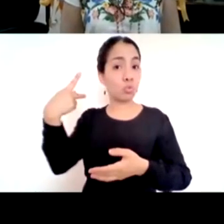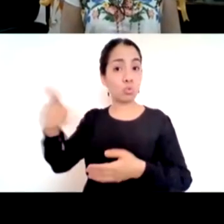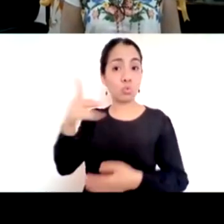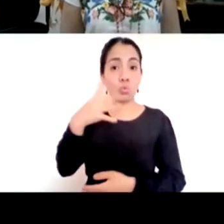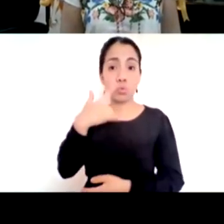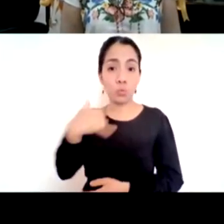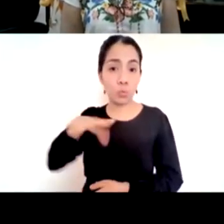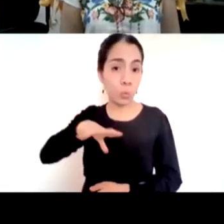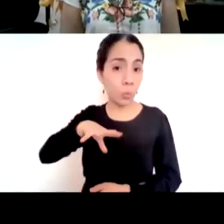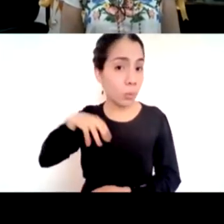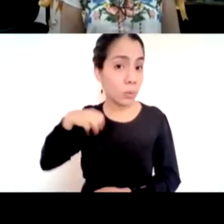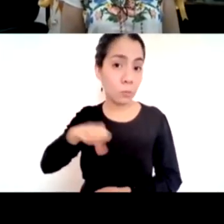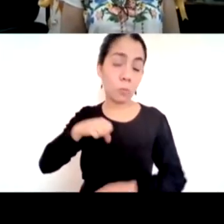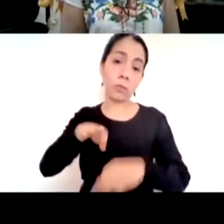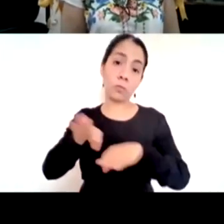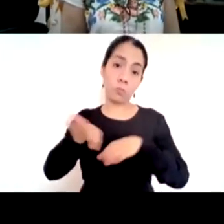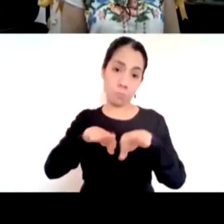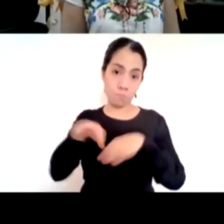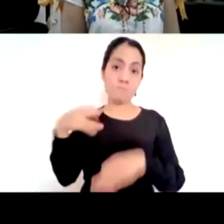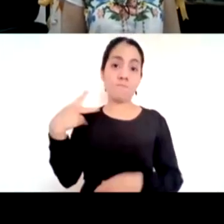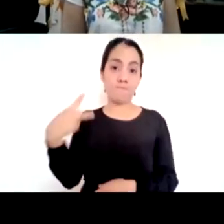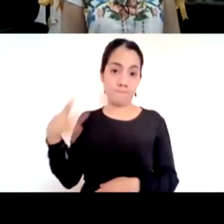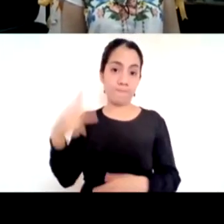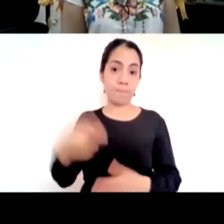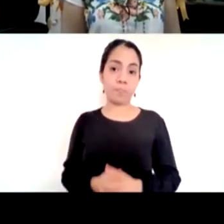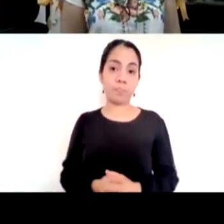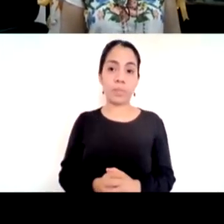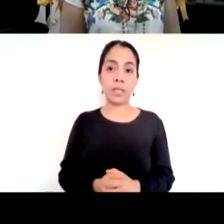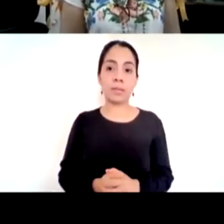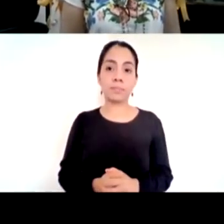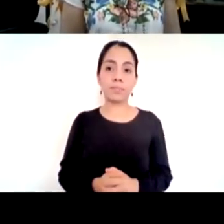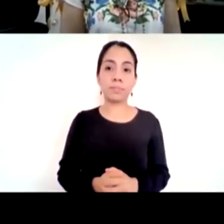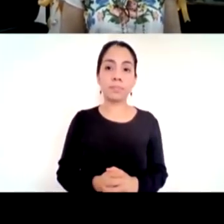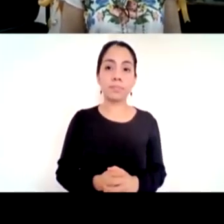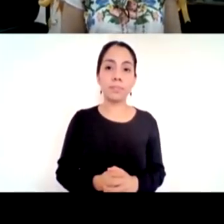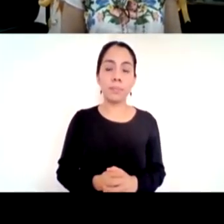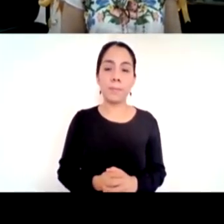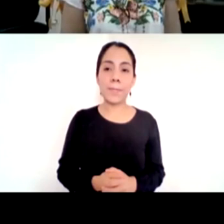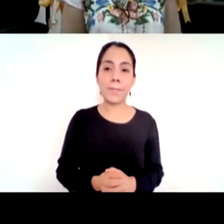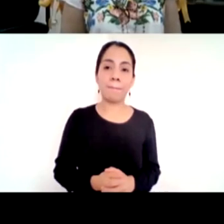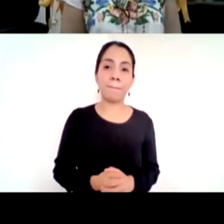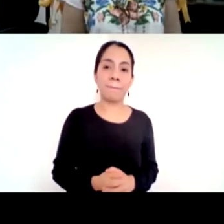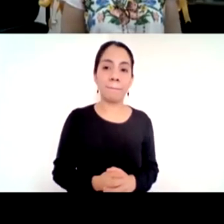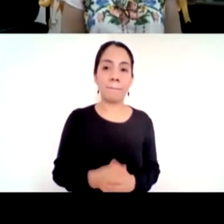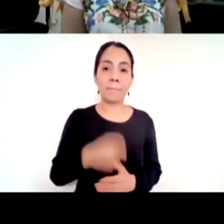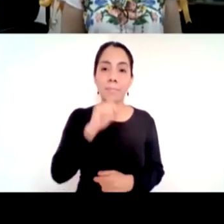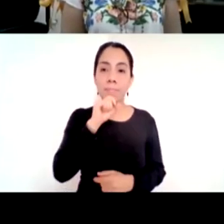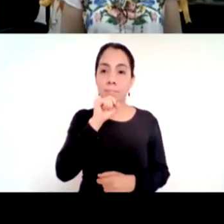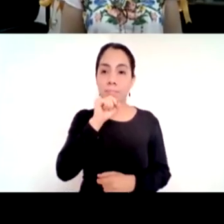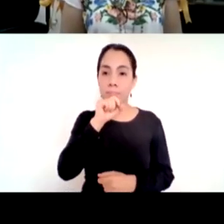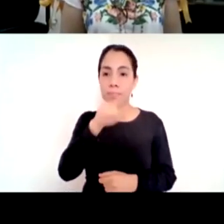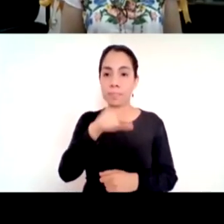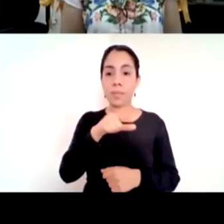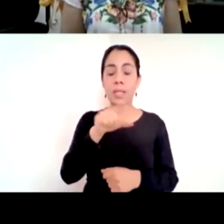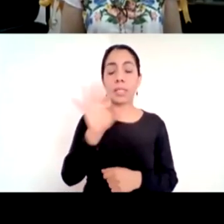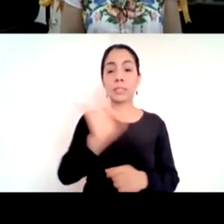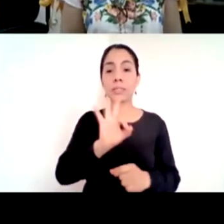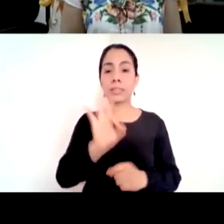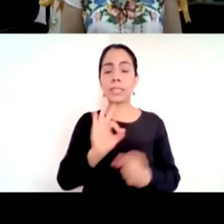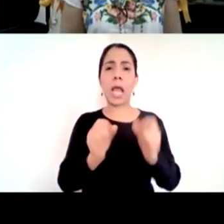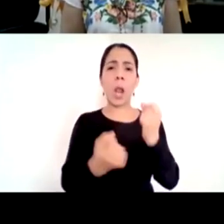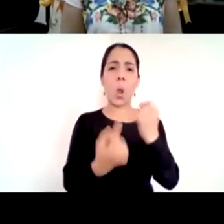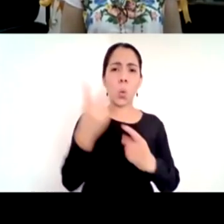específicos ahorita viene el chat una duda de Alma Laura de un video este te van a escribir para o escríbeme al correo institucional para ver qué pasó